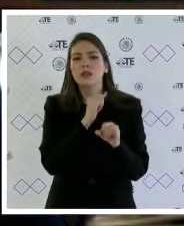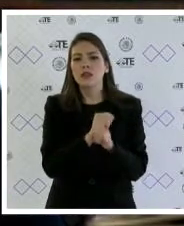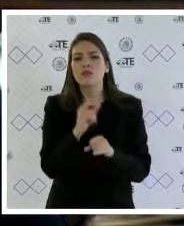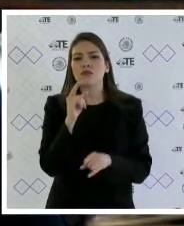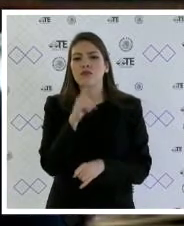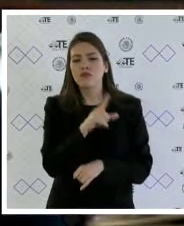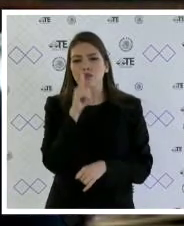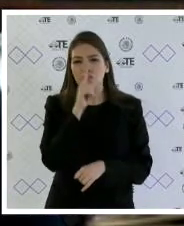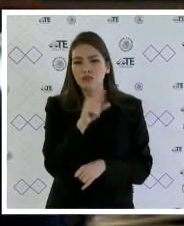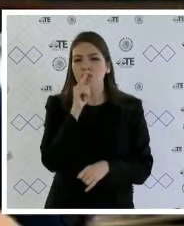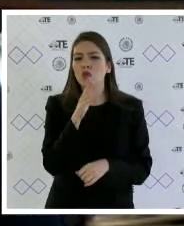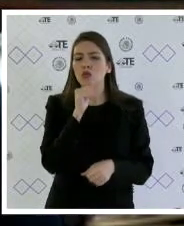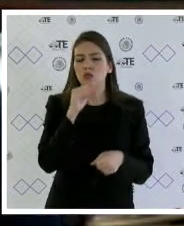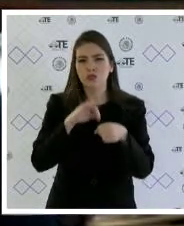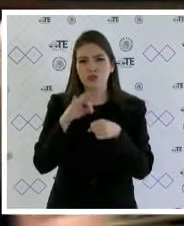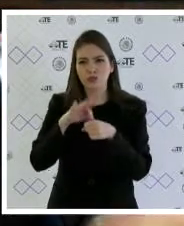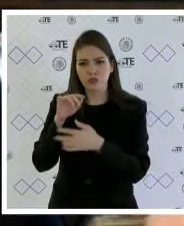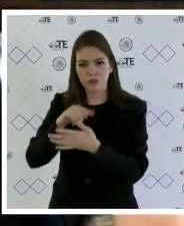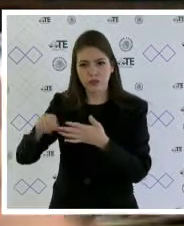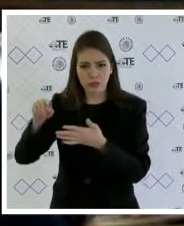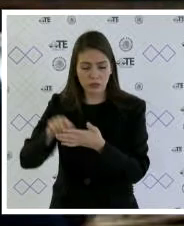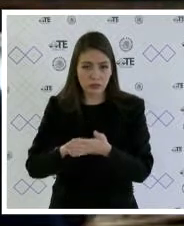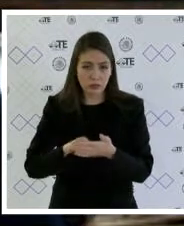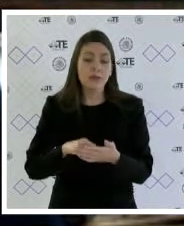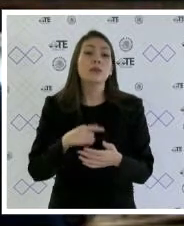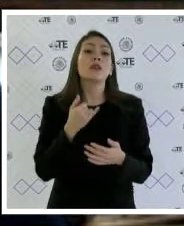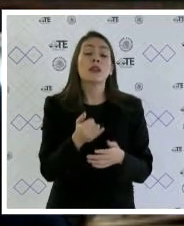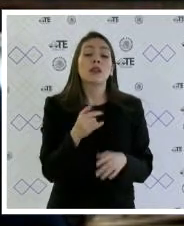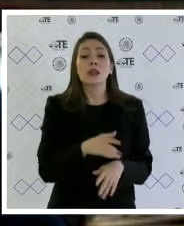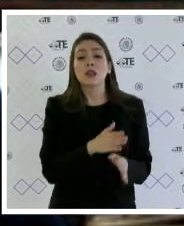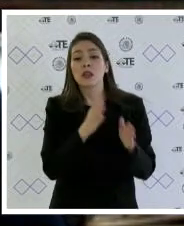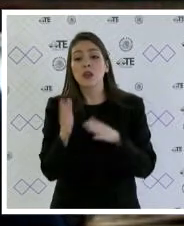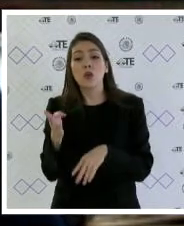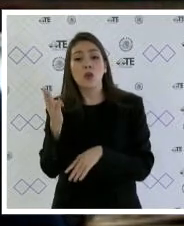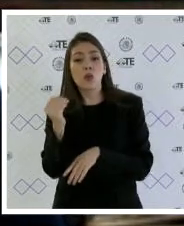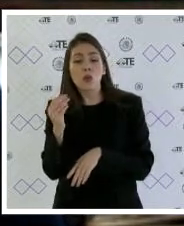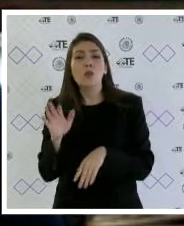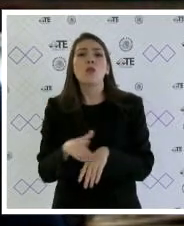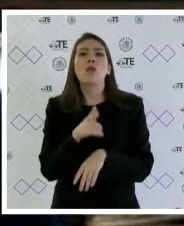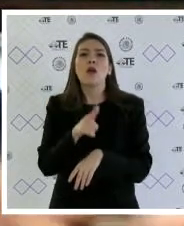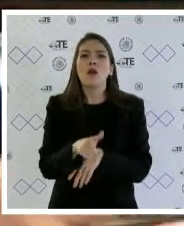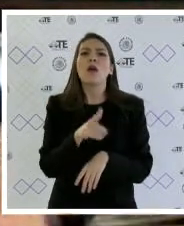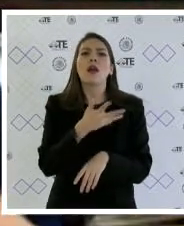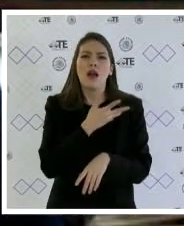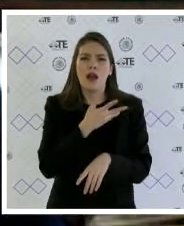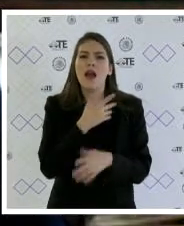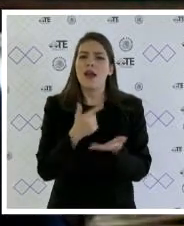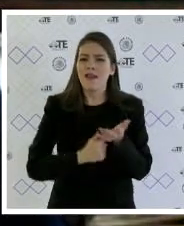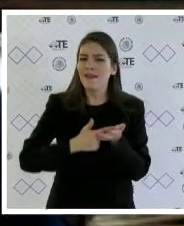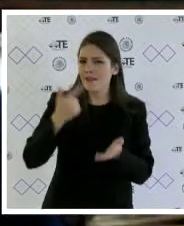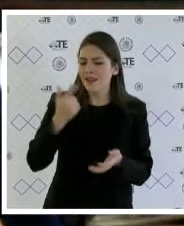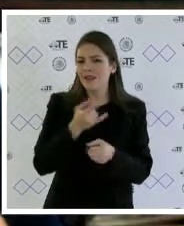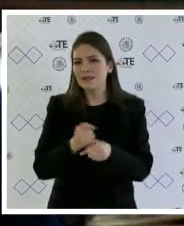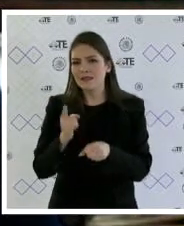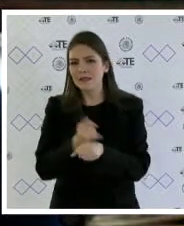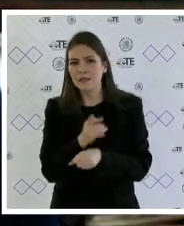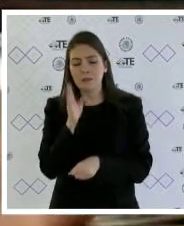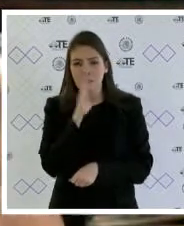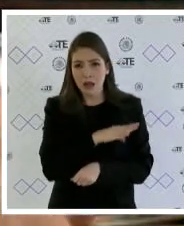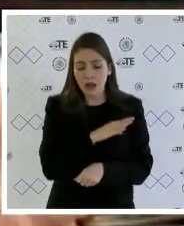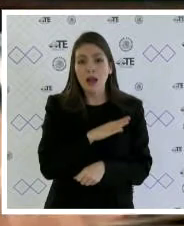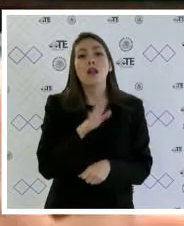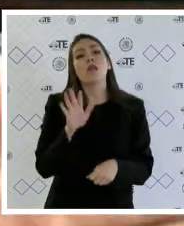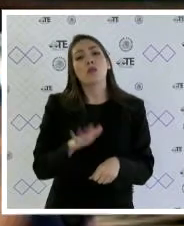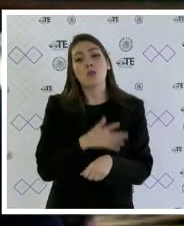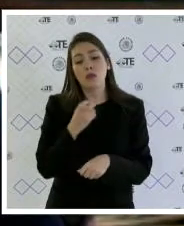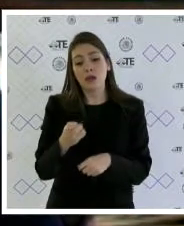impida por cualquier medio del desarrollo de la votación y la causal 9 son irregularidades graves y esto tiene que ver con un caso fortuito por lo